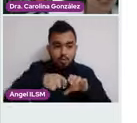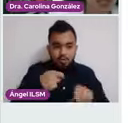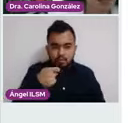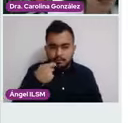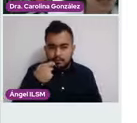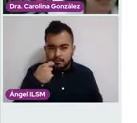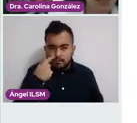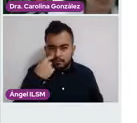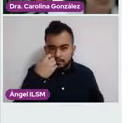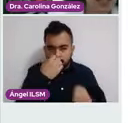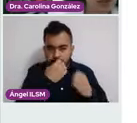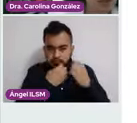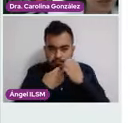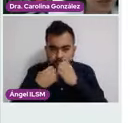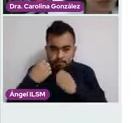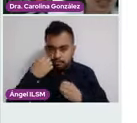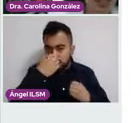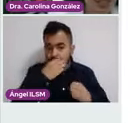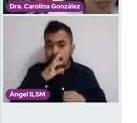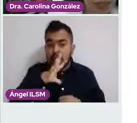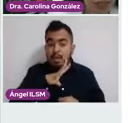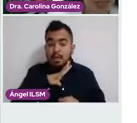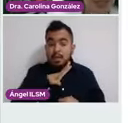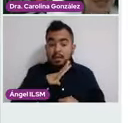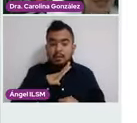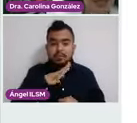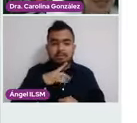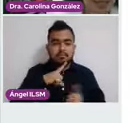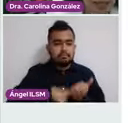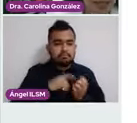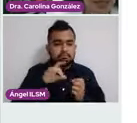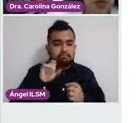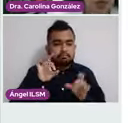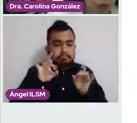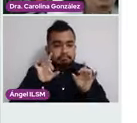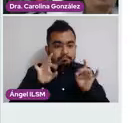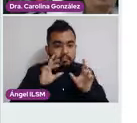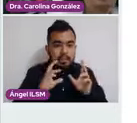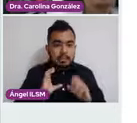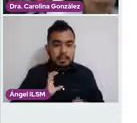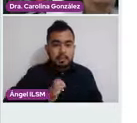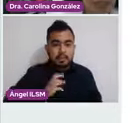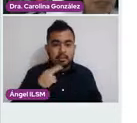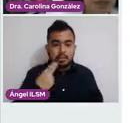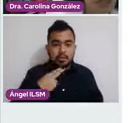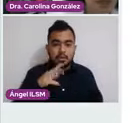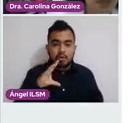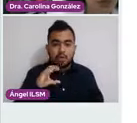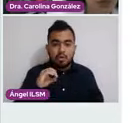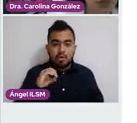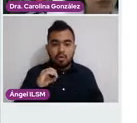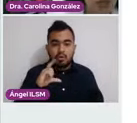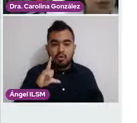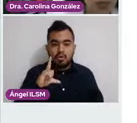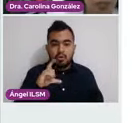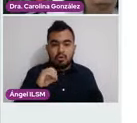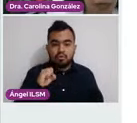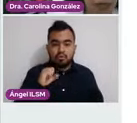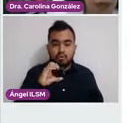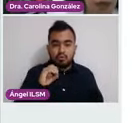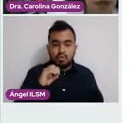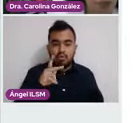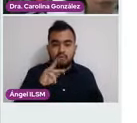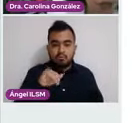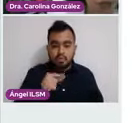diagnósticas para identificar lesiones precursoras de cáncer. Esta es la culposcopía. Esta debe ser parte de un proceso secuencial